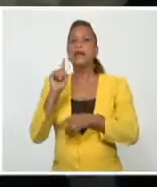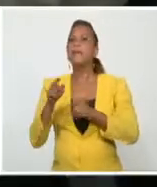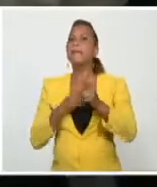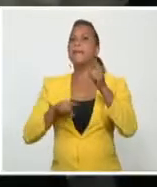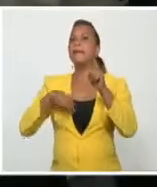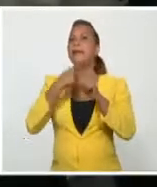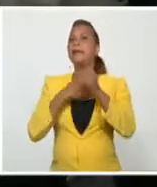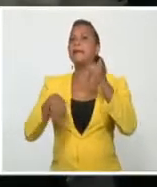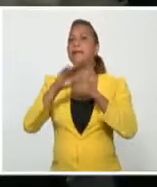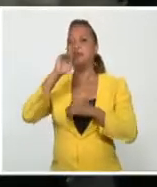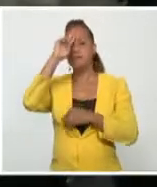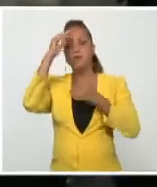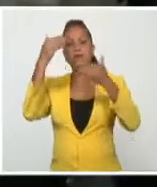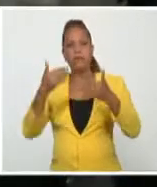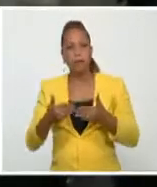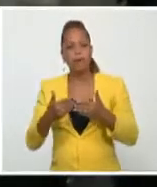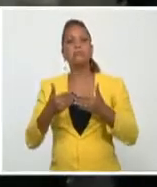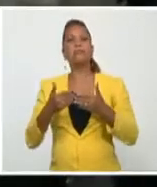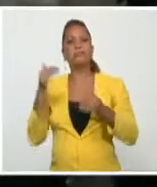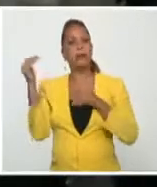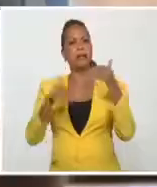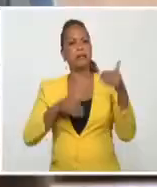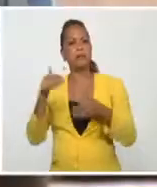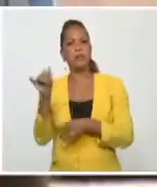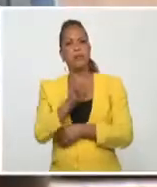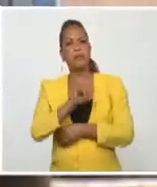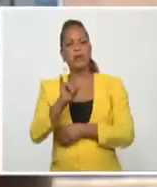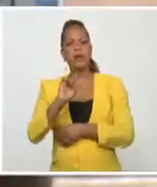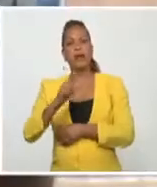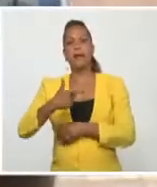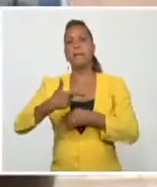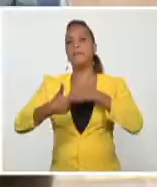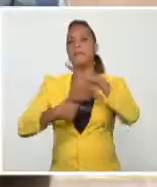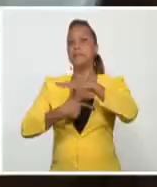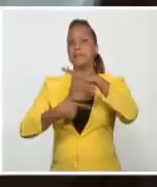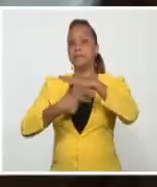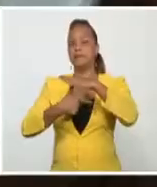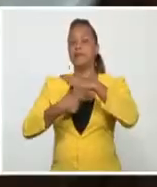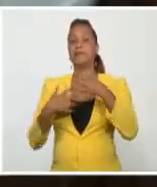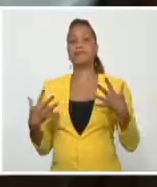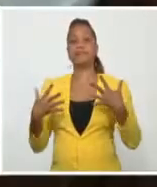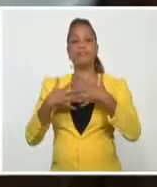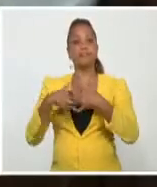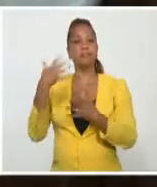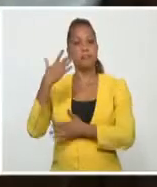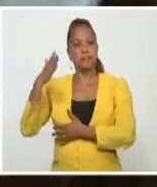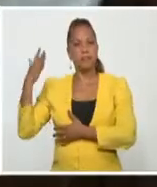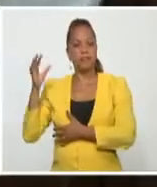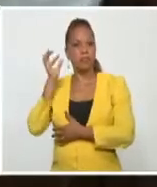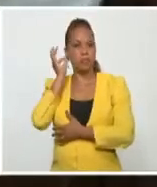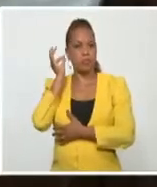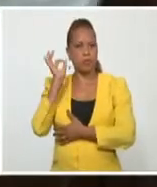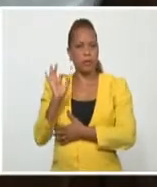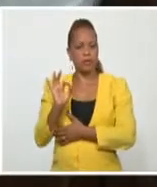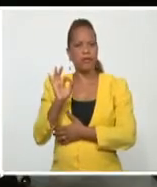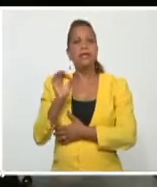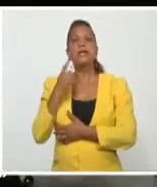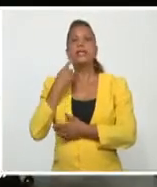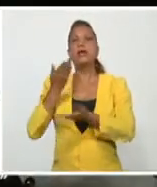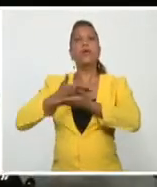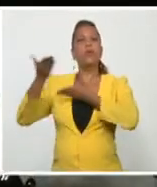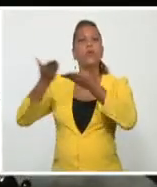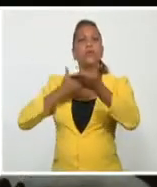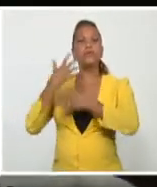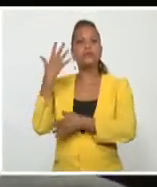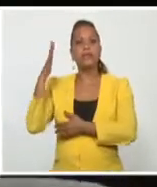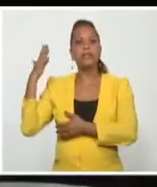de Salud Pública, doctor José Ángel Portal, las viceministras de Relaciones Exteriores, Ana Yancy Rodríguez y de Comercio Exterior,